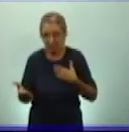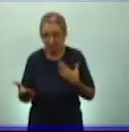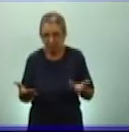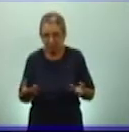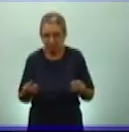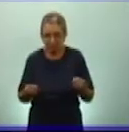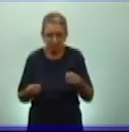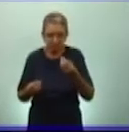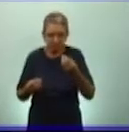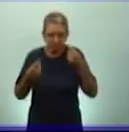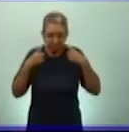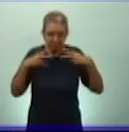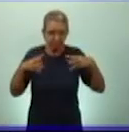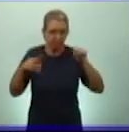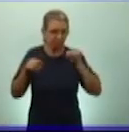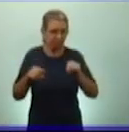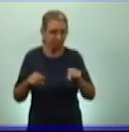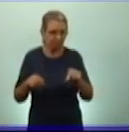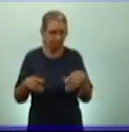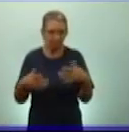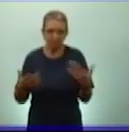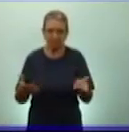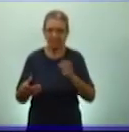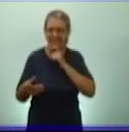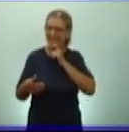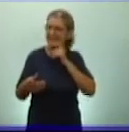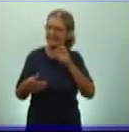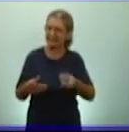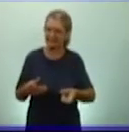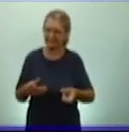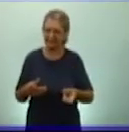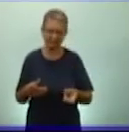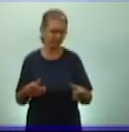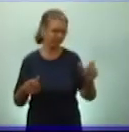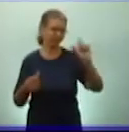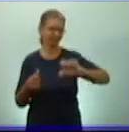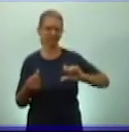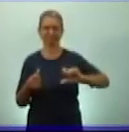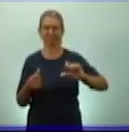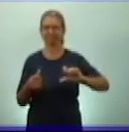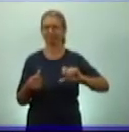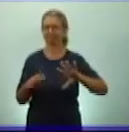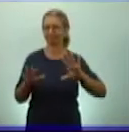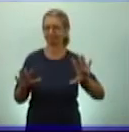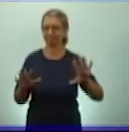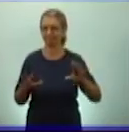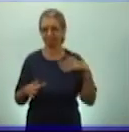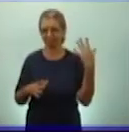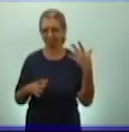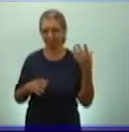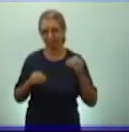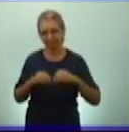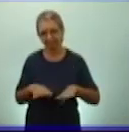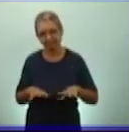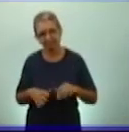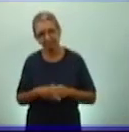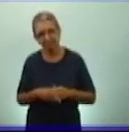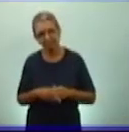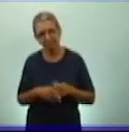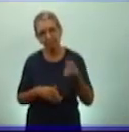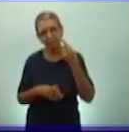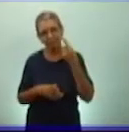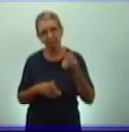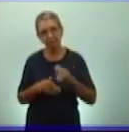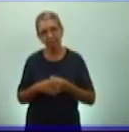subsistencia de esos seres humanos en condiciones tan adversas de la naturaleza? Les propongo entonces que veamos la